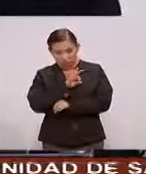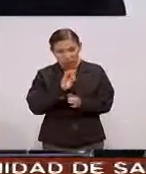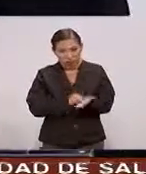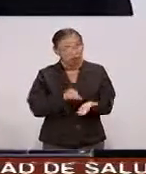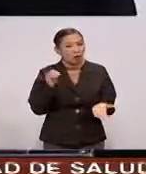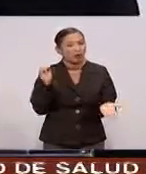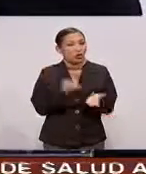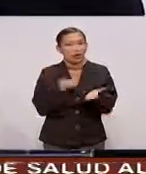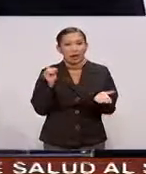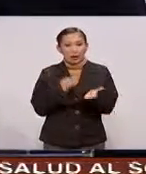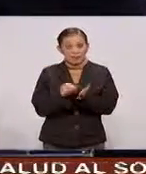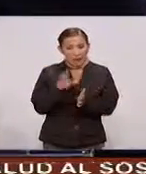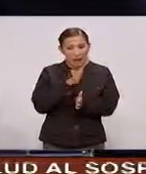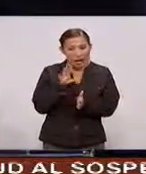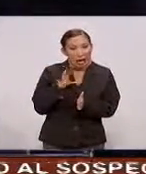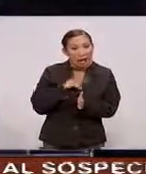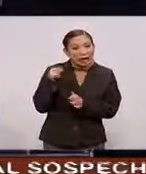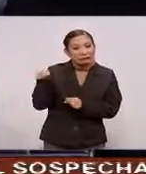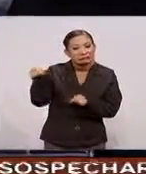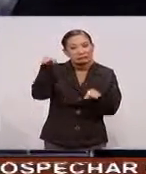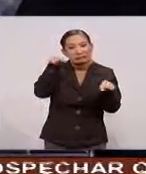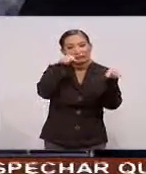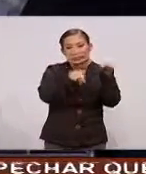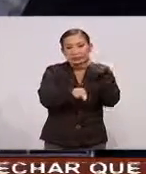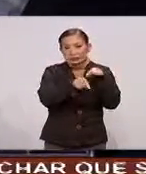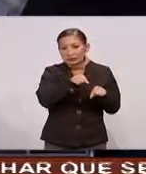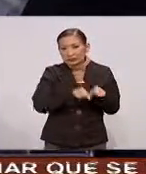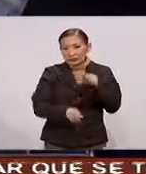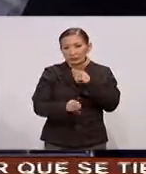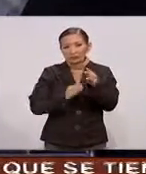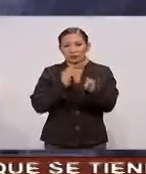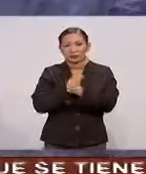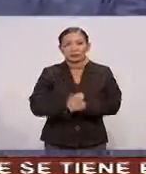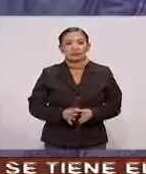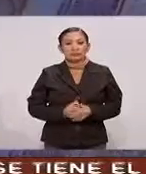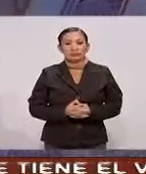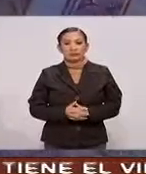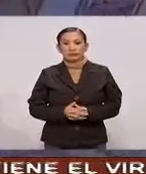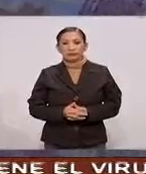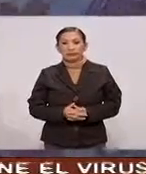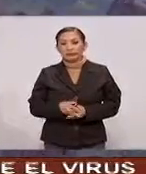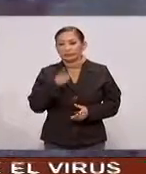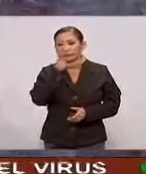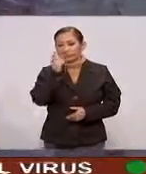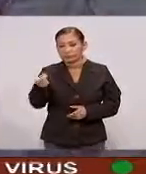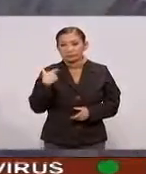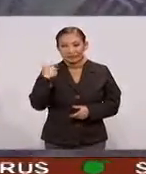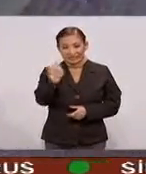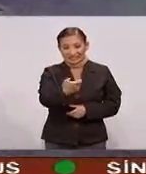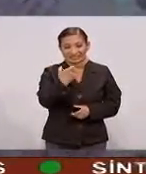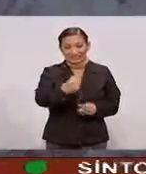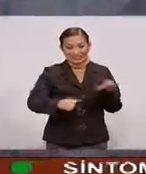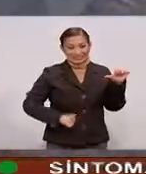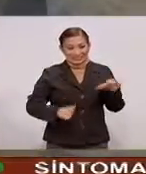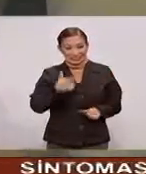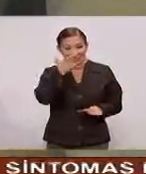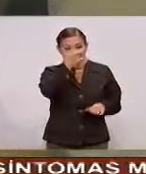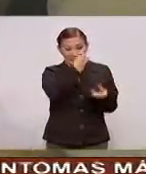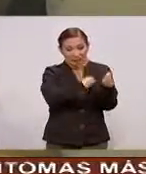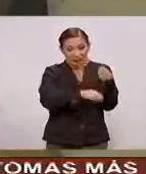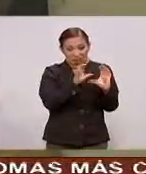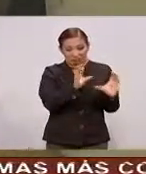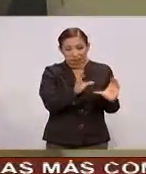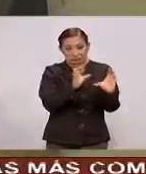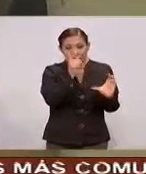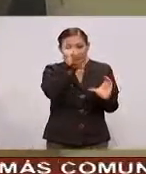Muy presentes Estando muy presentes En el mundo Dijo que las medidas De política monetaria Para